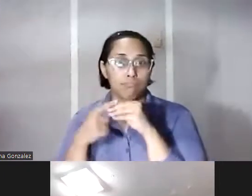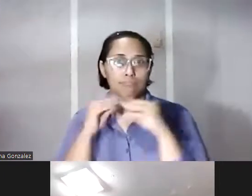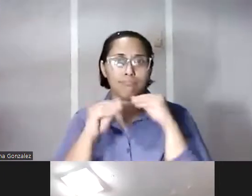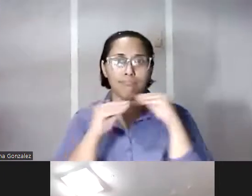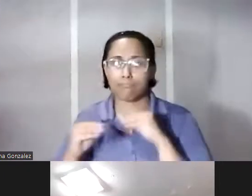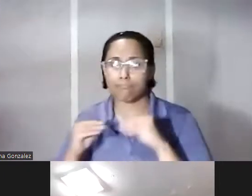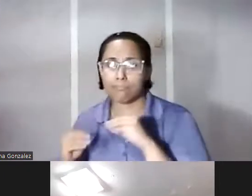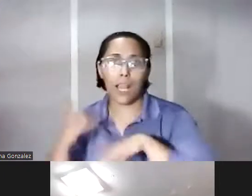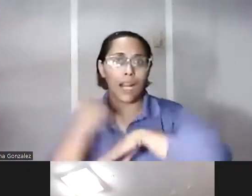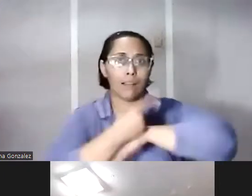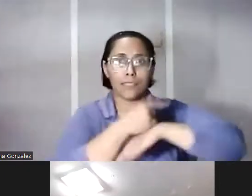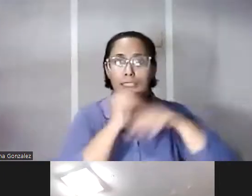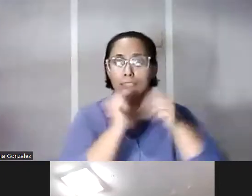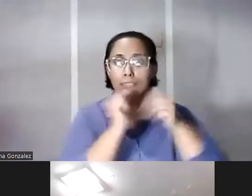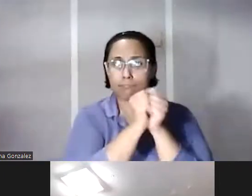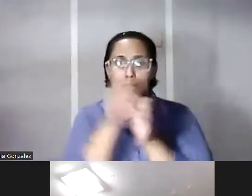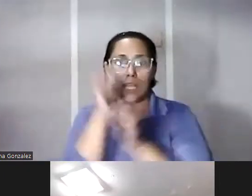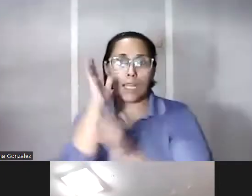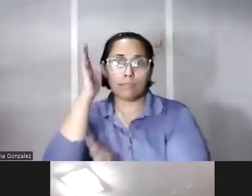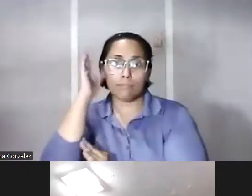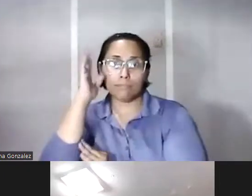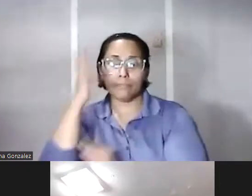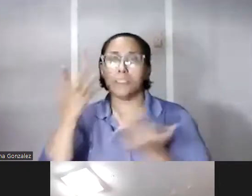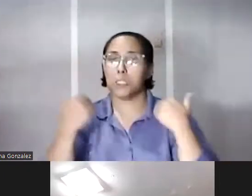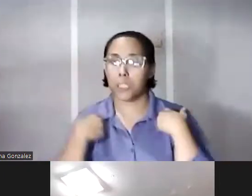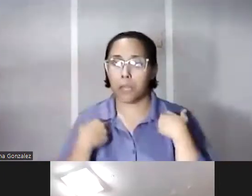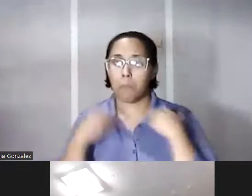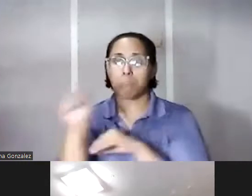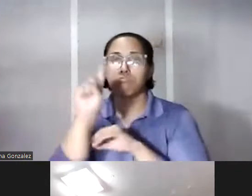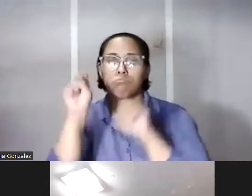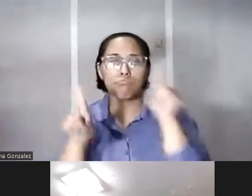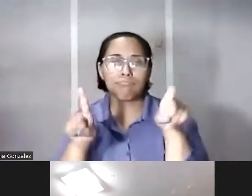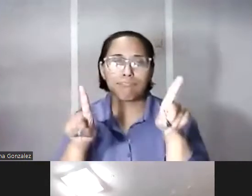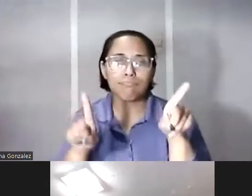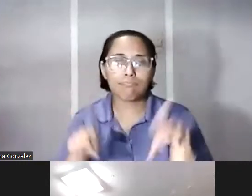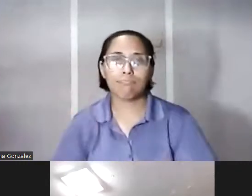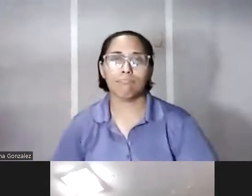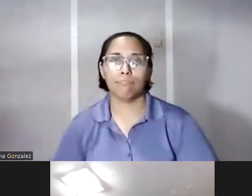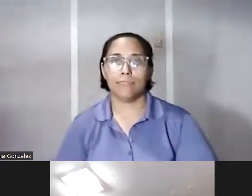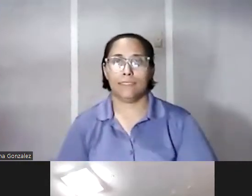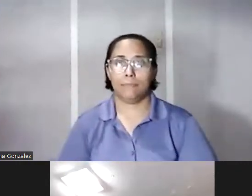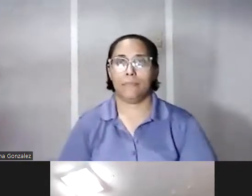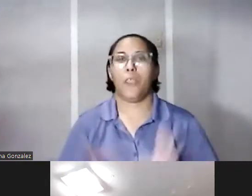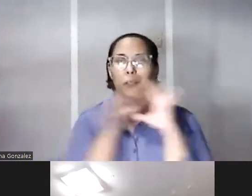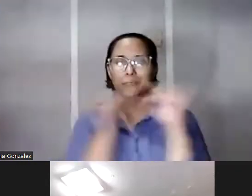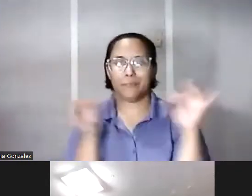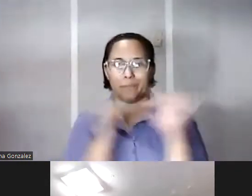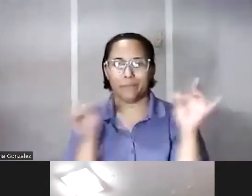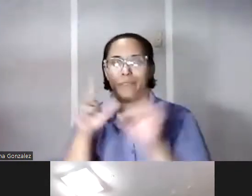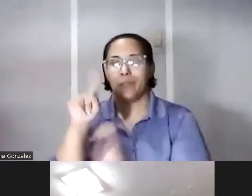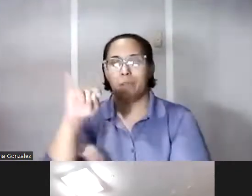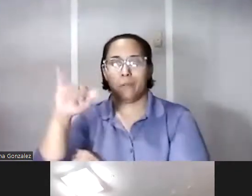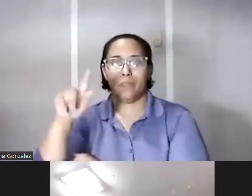están acompañando y sí tenemos otra pregunta otro comentario Pito Rivera